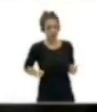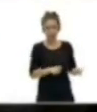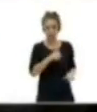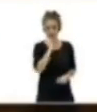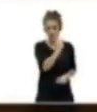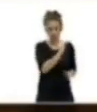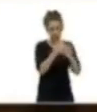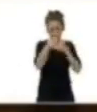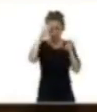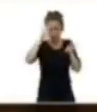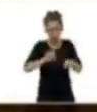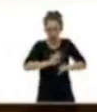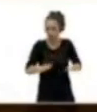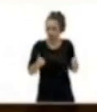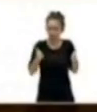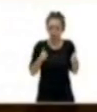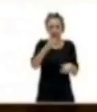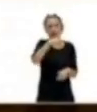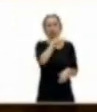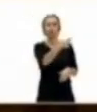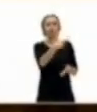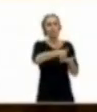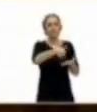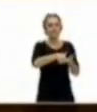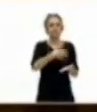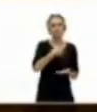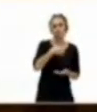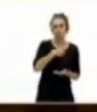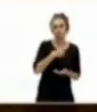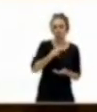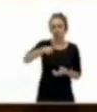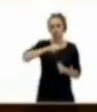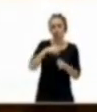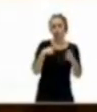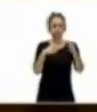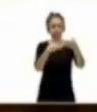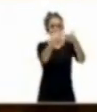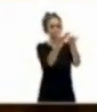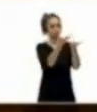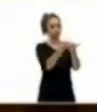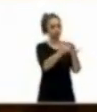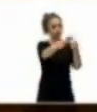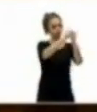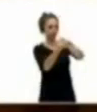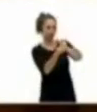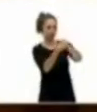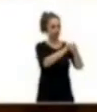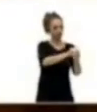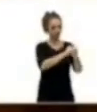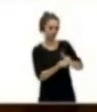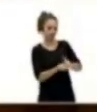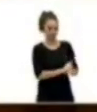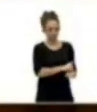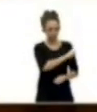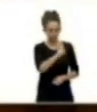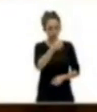común. Y ahora usted no me puede pedir que cambiemos algo de aquí y algo de allá. Nosotros también hemos hecho estudios, hemos